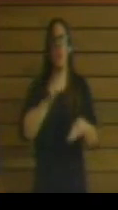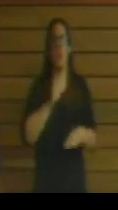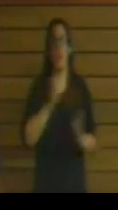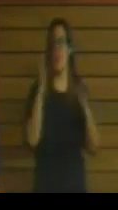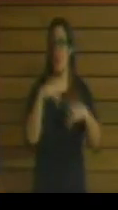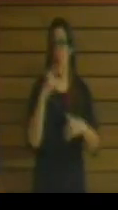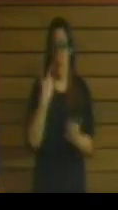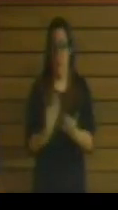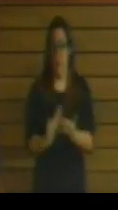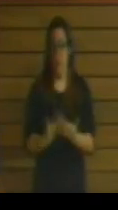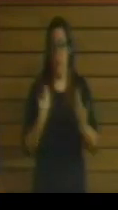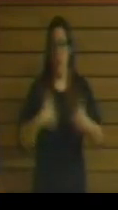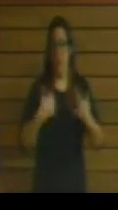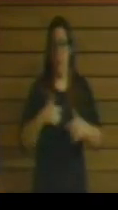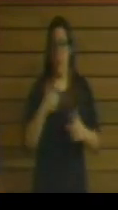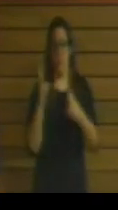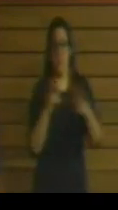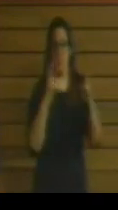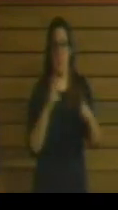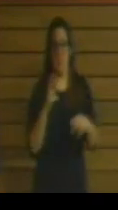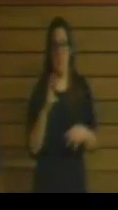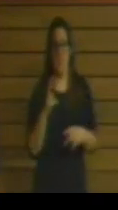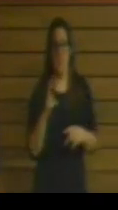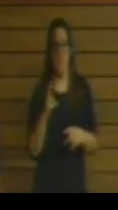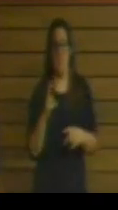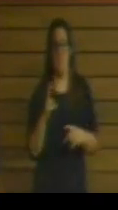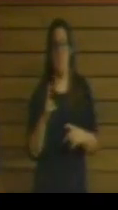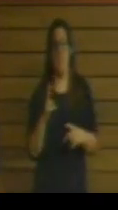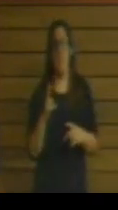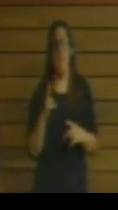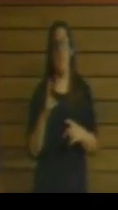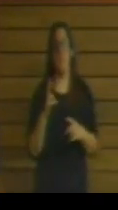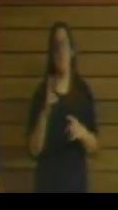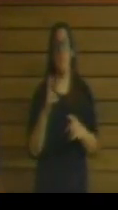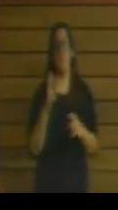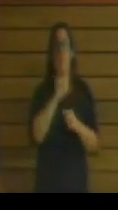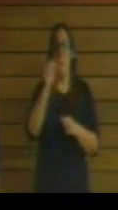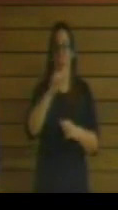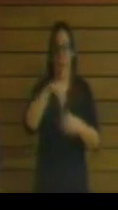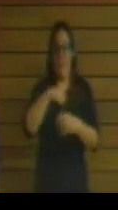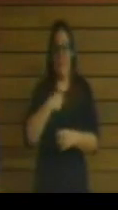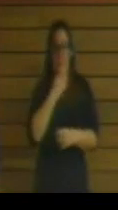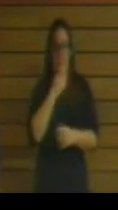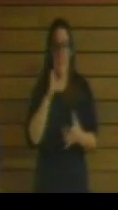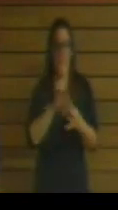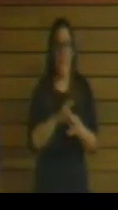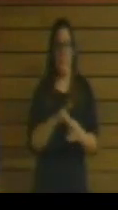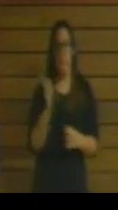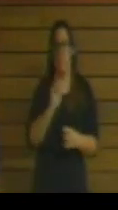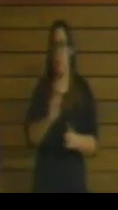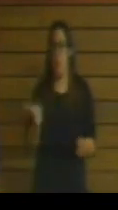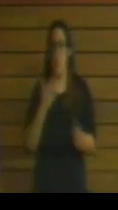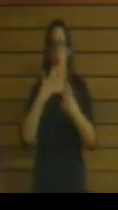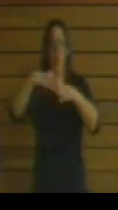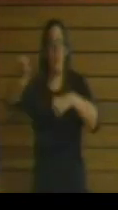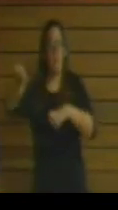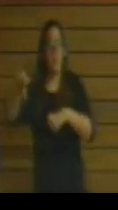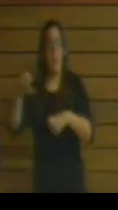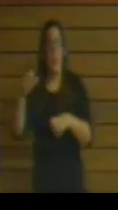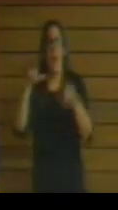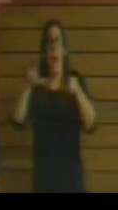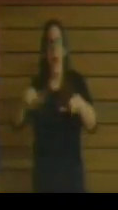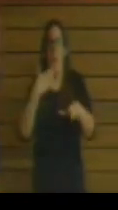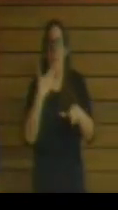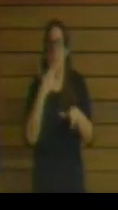y lo hemos demostrado con las sesiones semanales en inglés. Y hemos demostrado también que no se están desdoblando aulas con veintiséis y veintisiete alumnos,